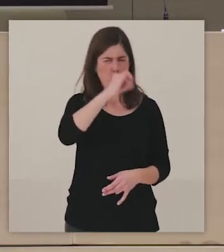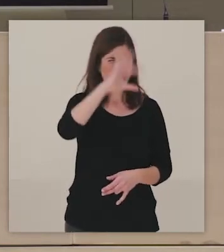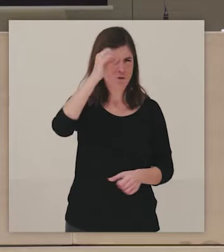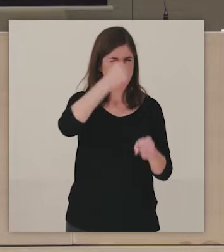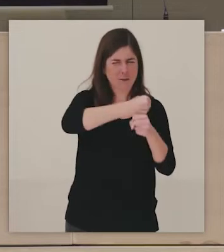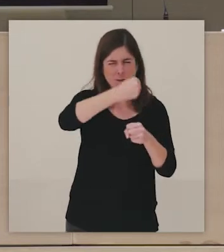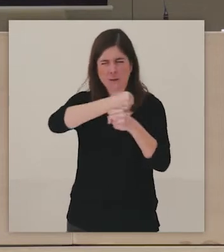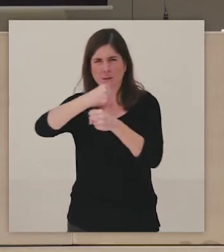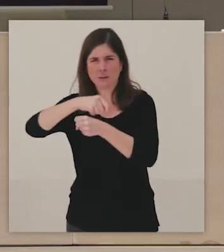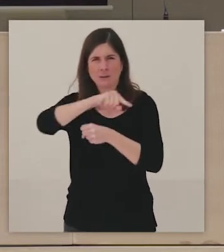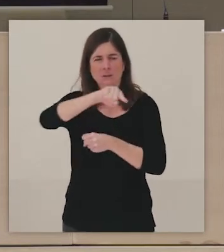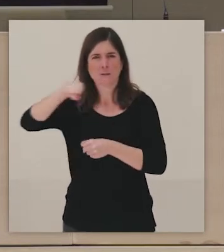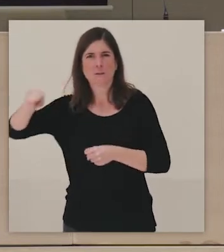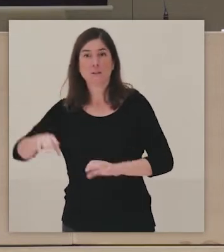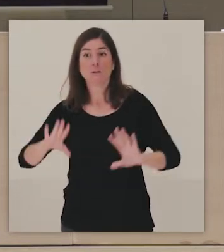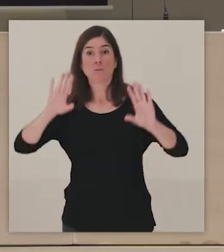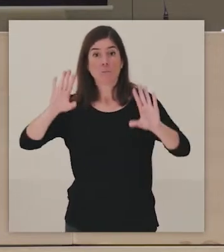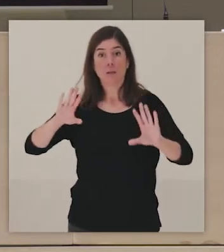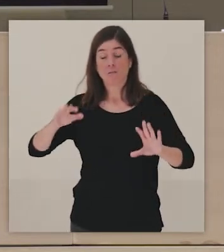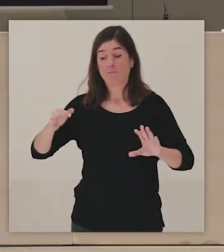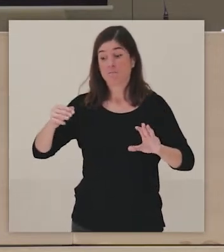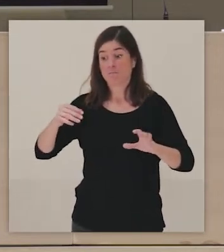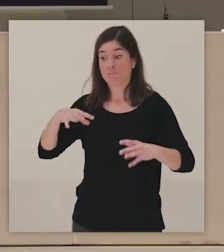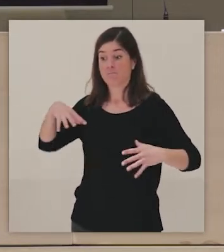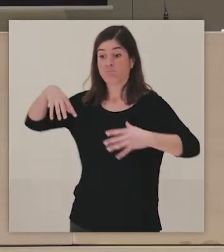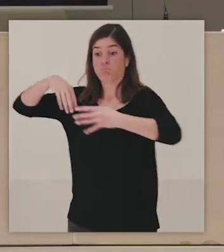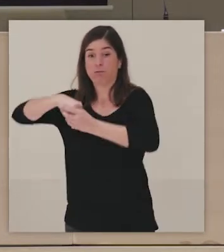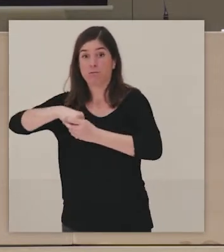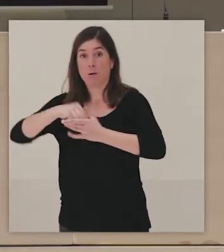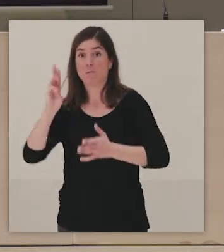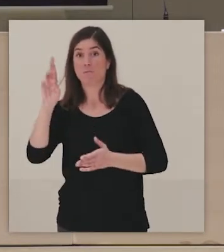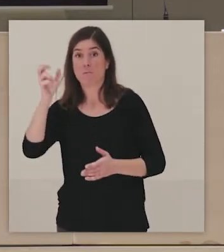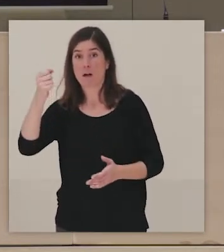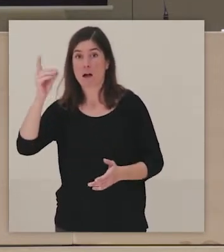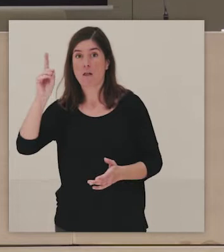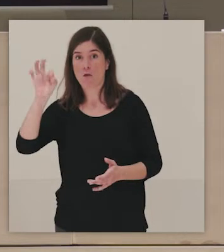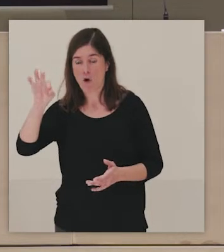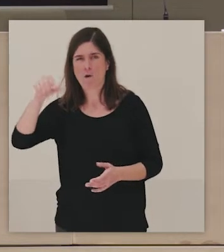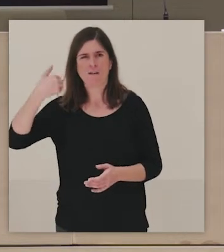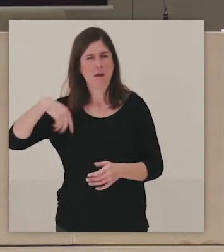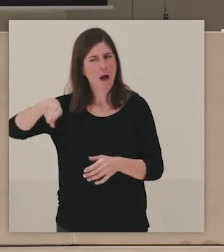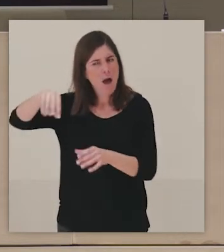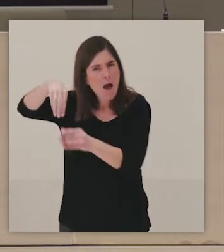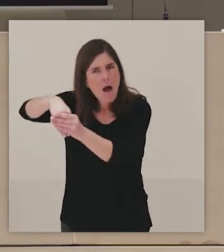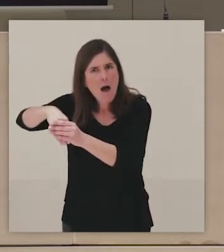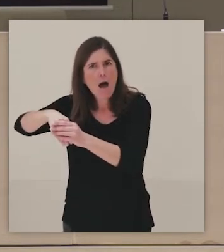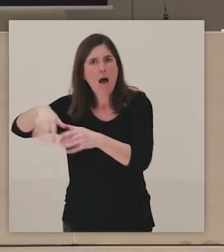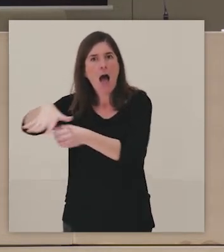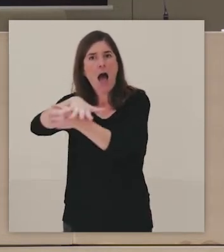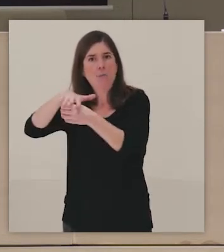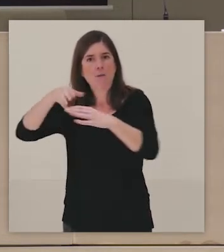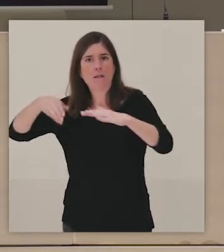pero me incorporo a una institución que también tenía ya una trayectoria y había ya un recorrido